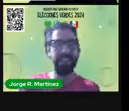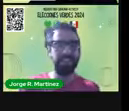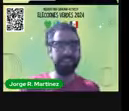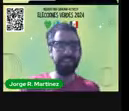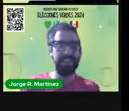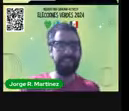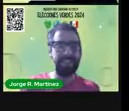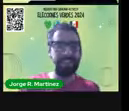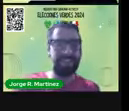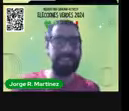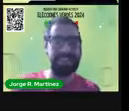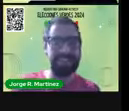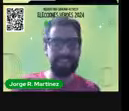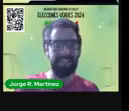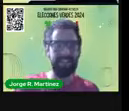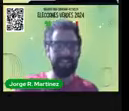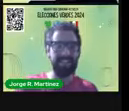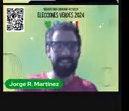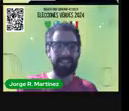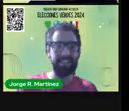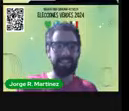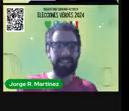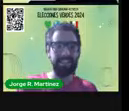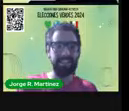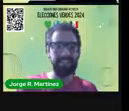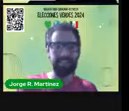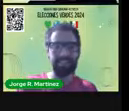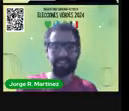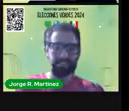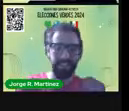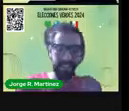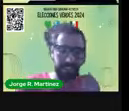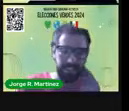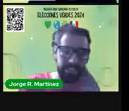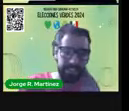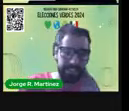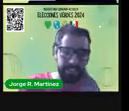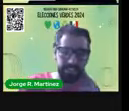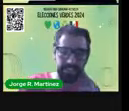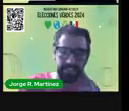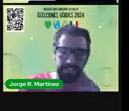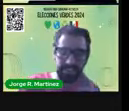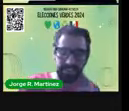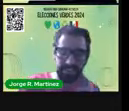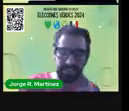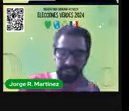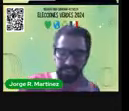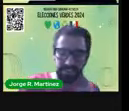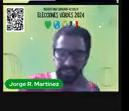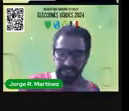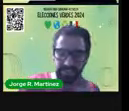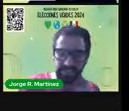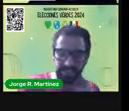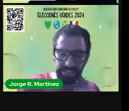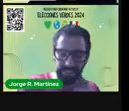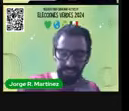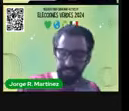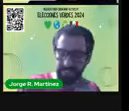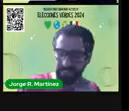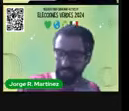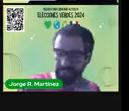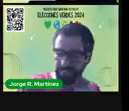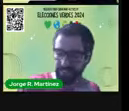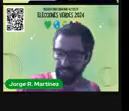la Ciudad de México del Observatorio Ciudadano Activista. Esta elección es dos mil veinticuatro que desde Youth Deal in the Future Global, colectivos, colectivas,